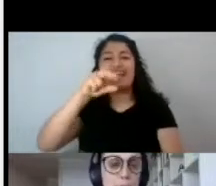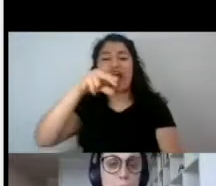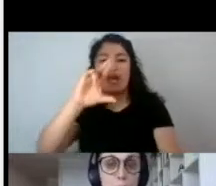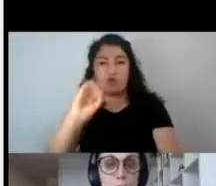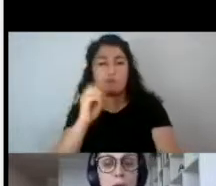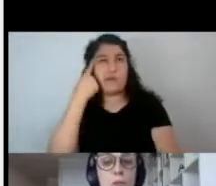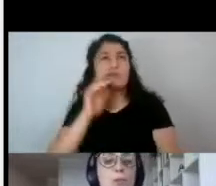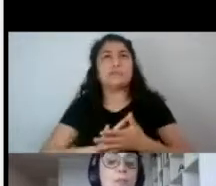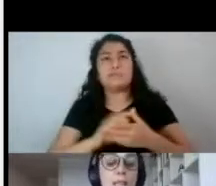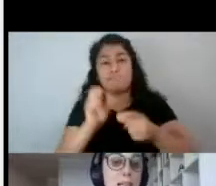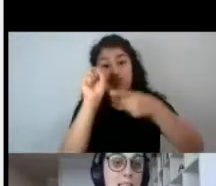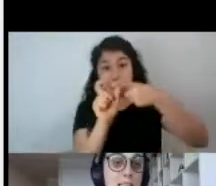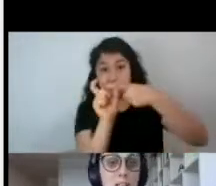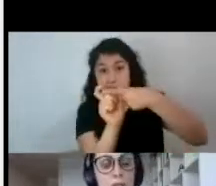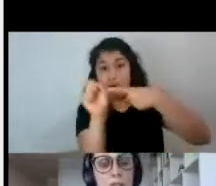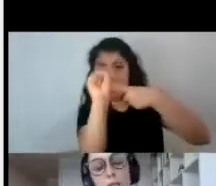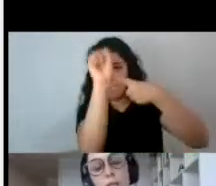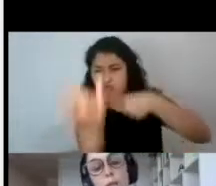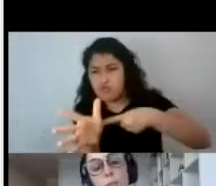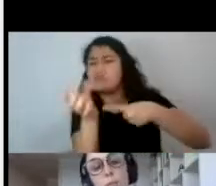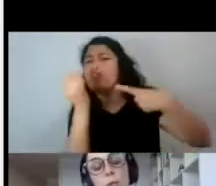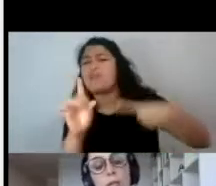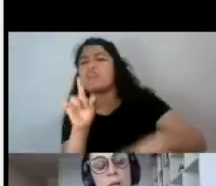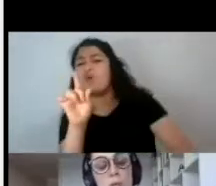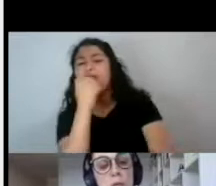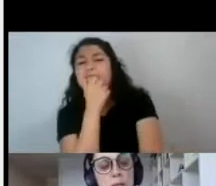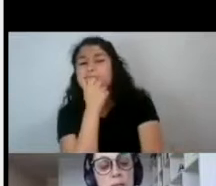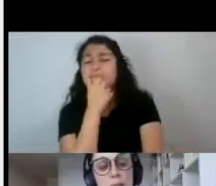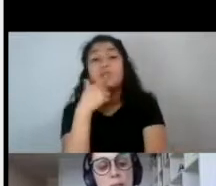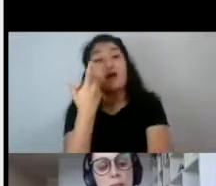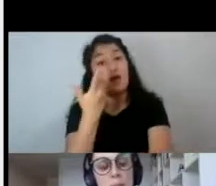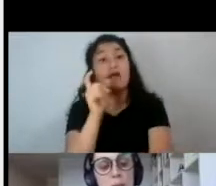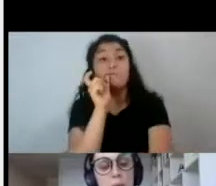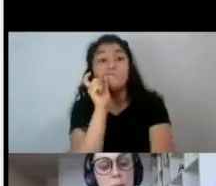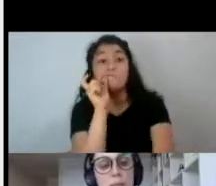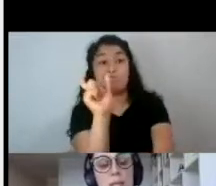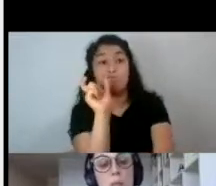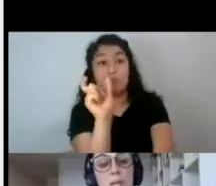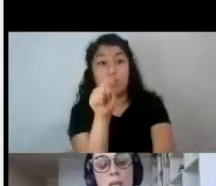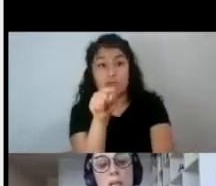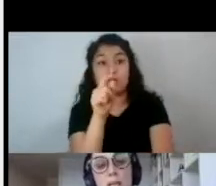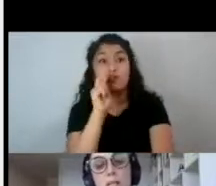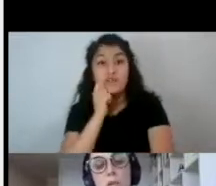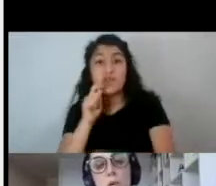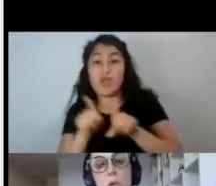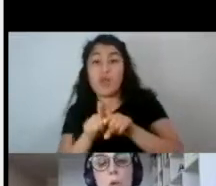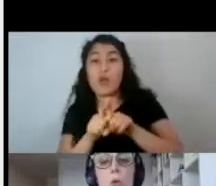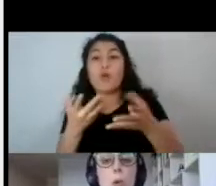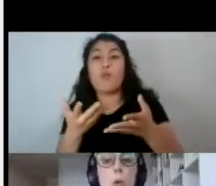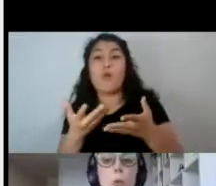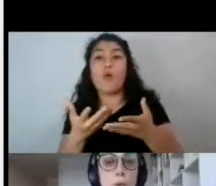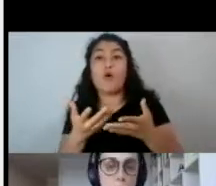una o generalizar, ¿no?, nos quedaríamos con esta que plantea que podría calificarse como